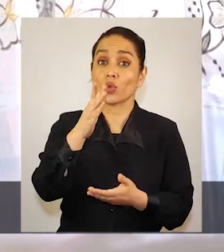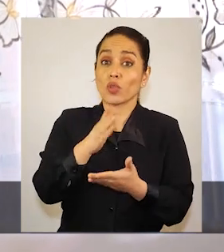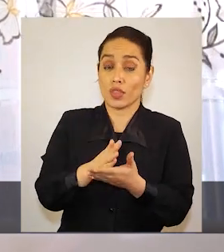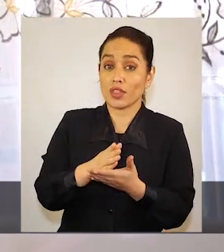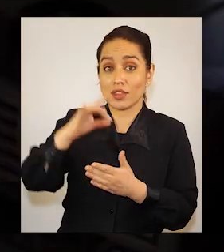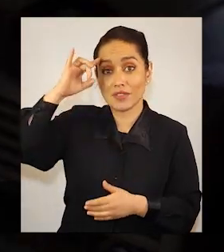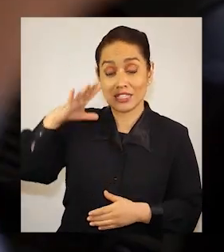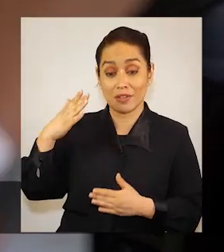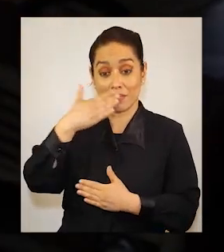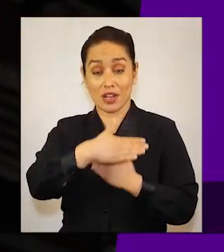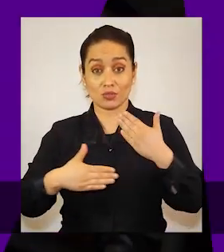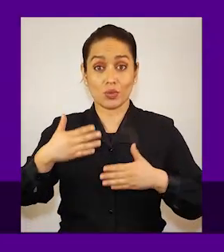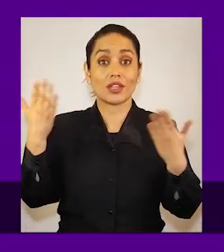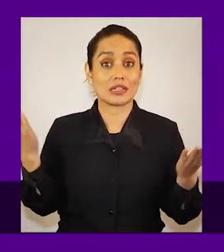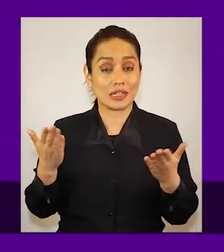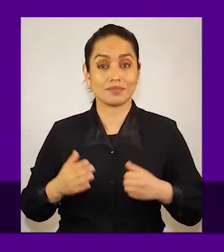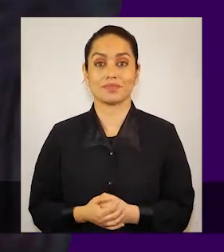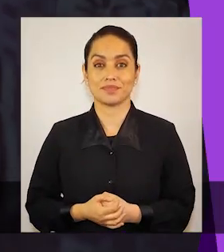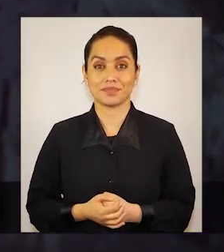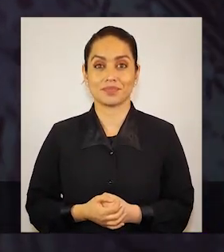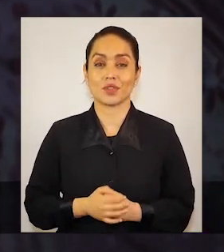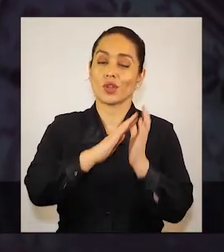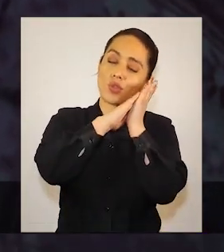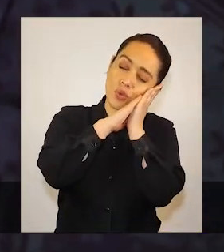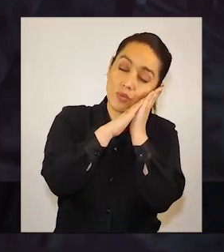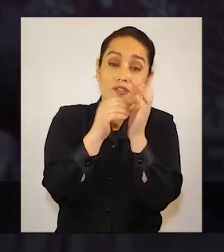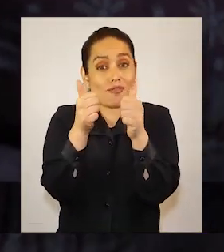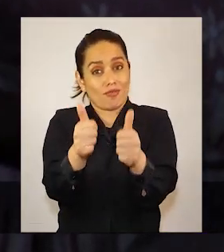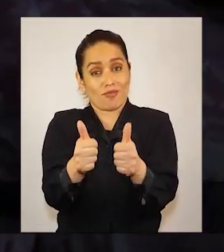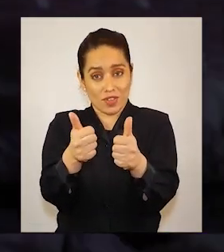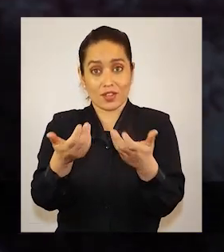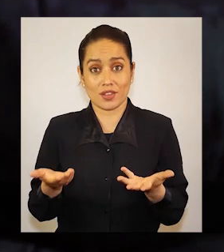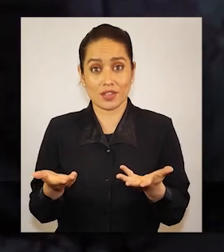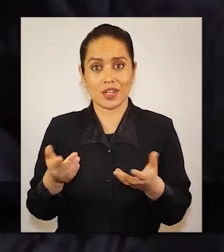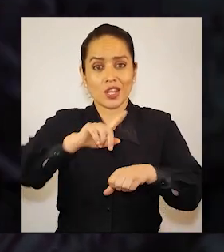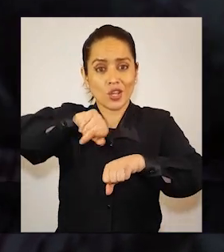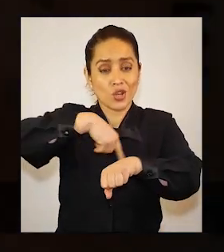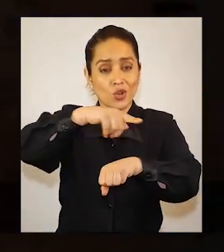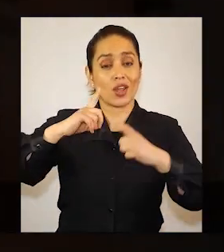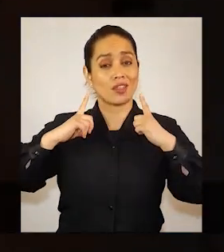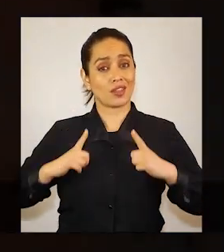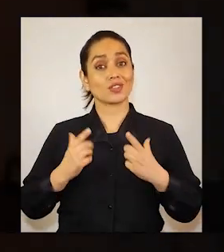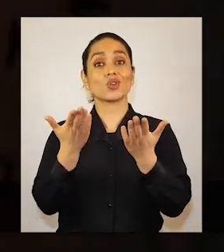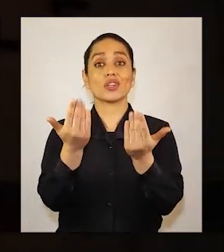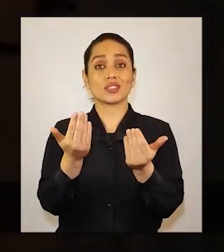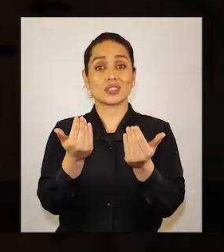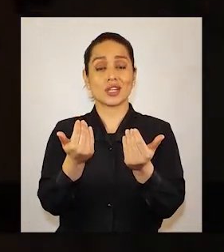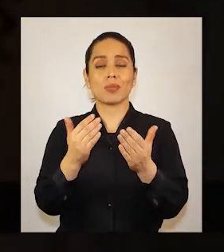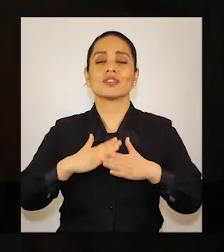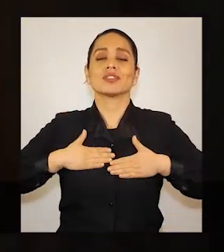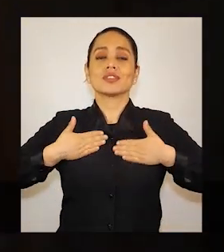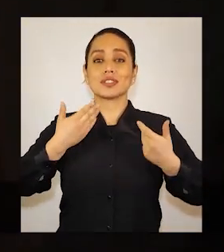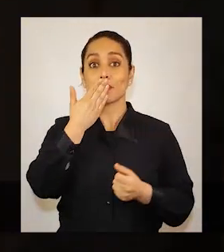considerar para el autocuidado es dormir bien y tener la horas de descanso necesaria para